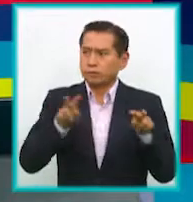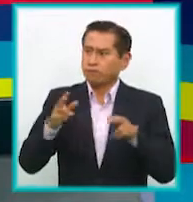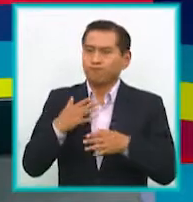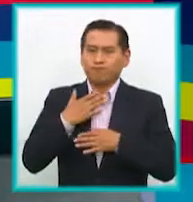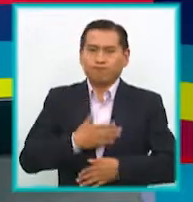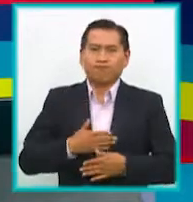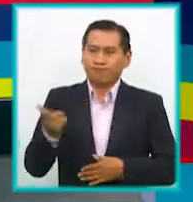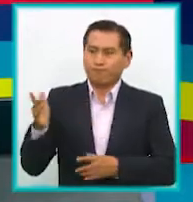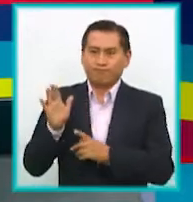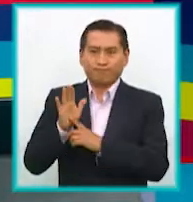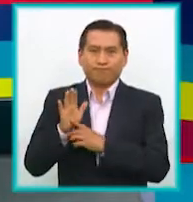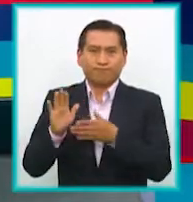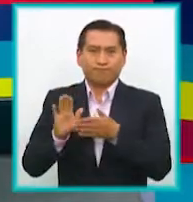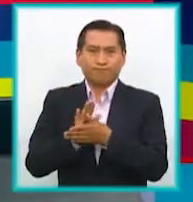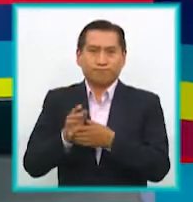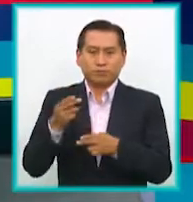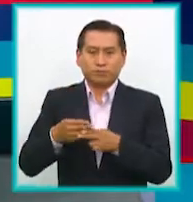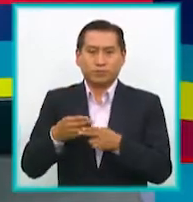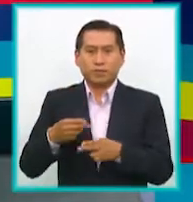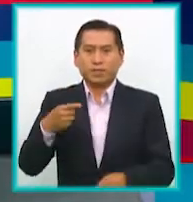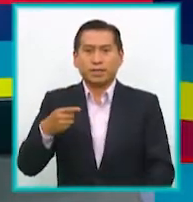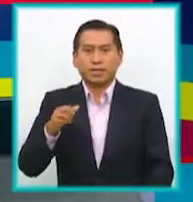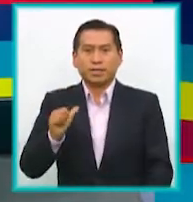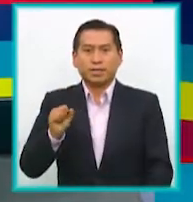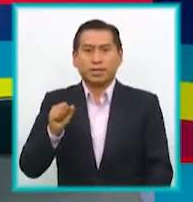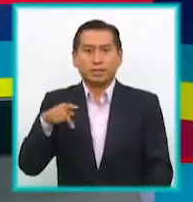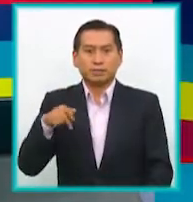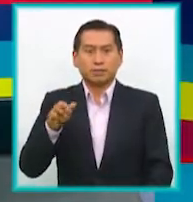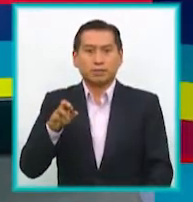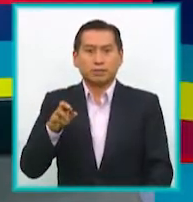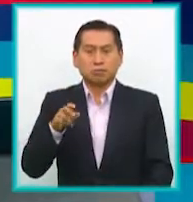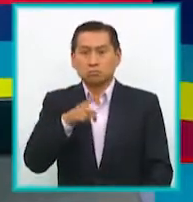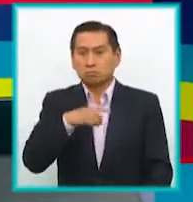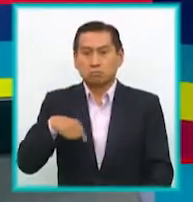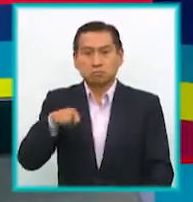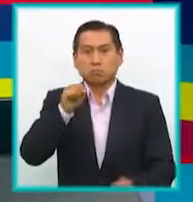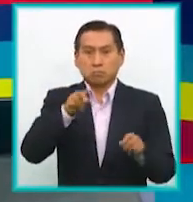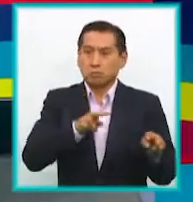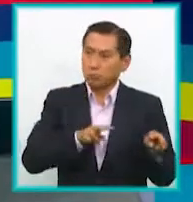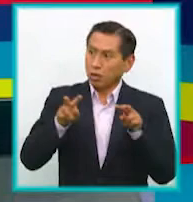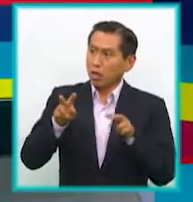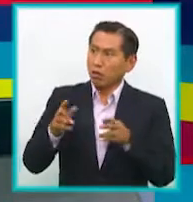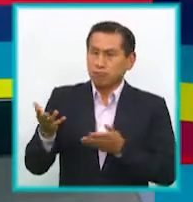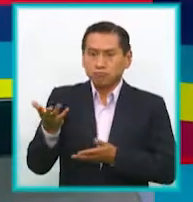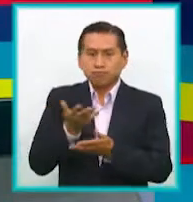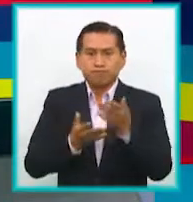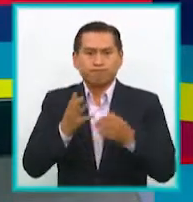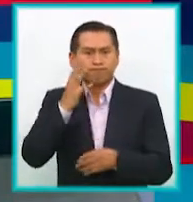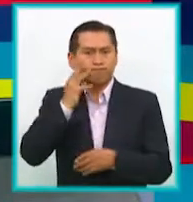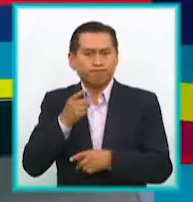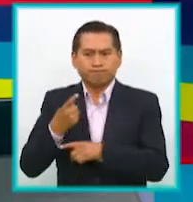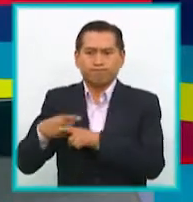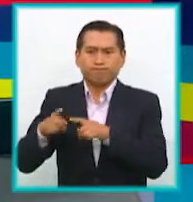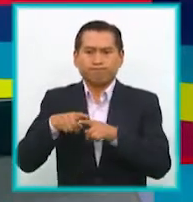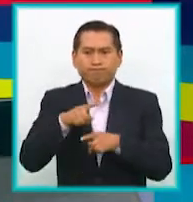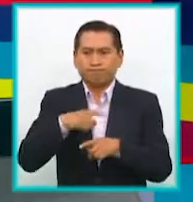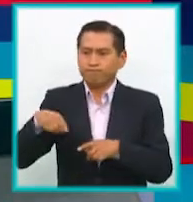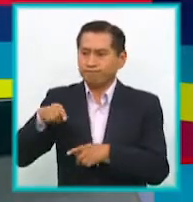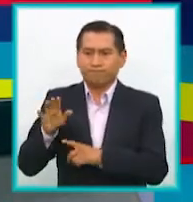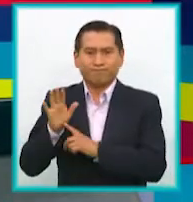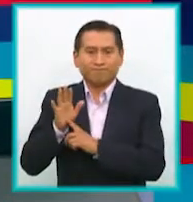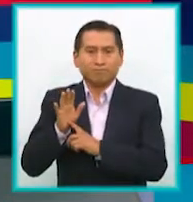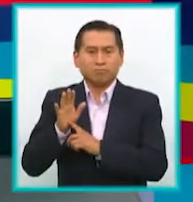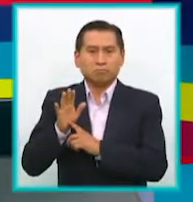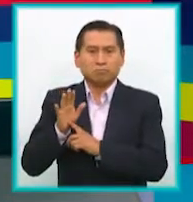propuesta. Gaspar ya se encuentra muy cerca de ustedes para que de alguna manera pues intercambien experiencias con la producción y